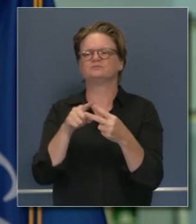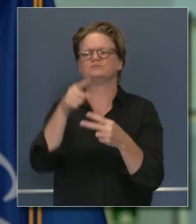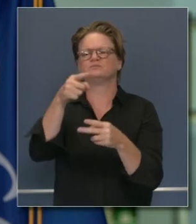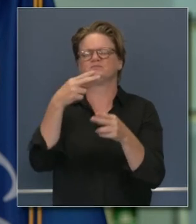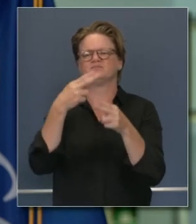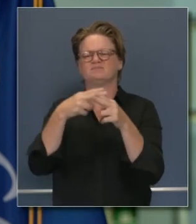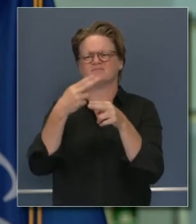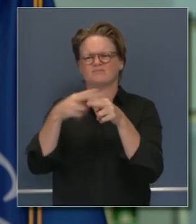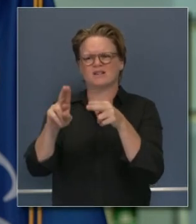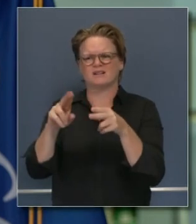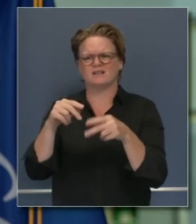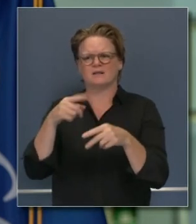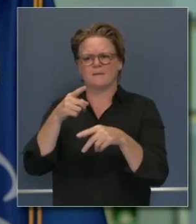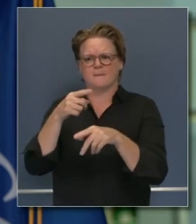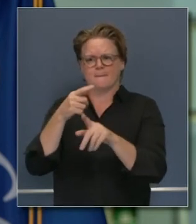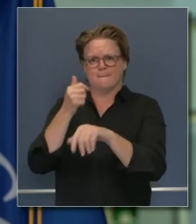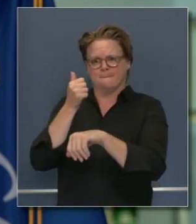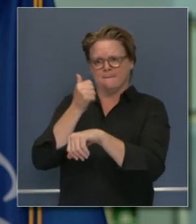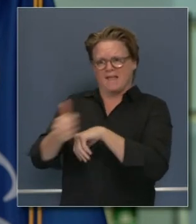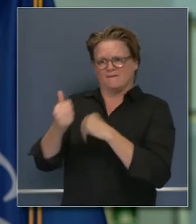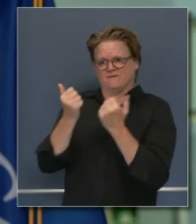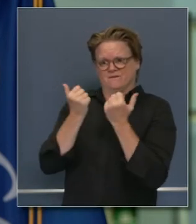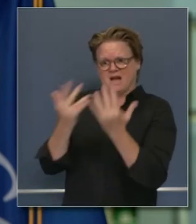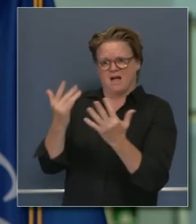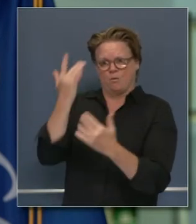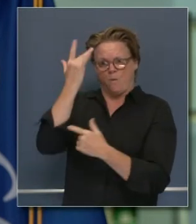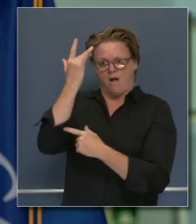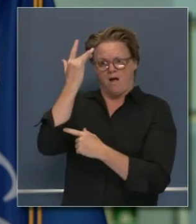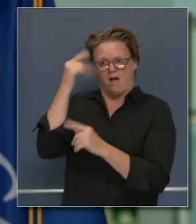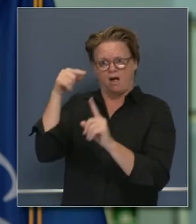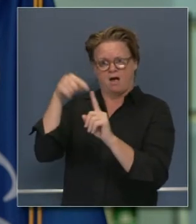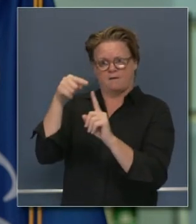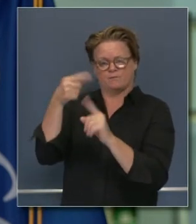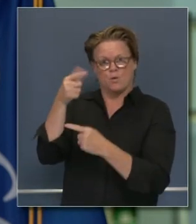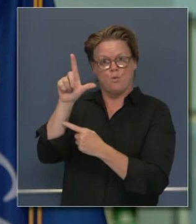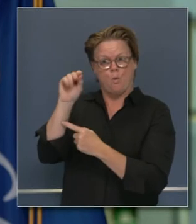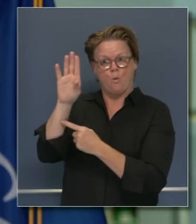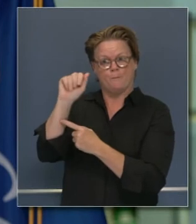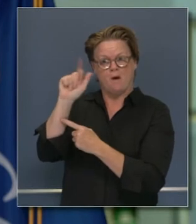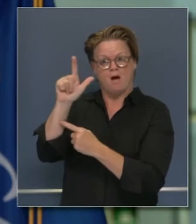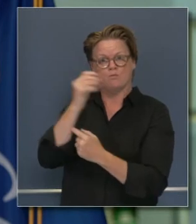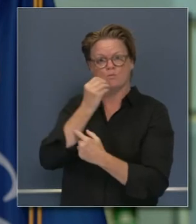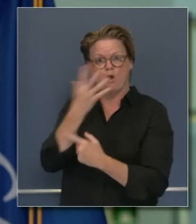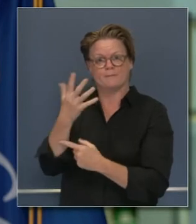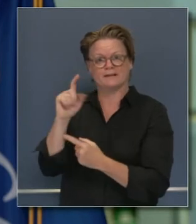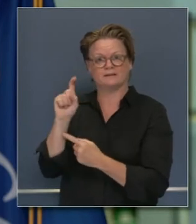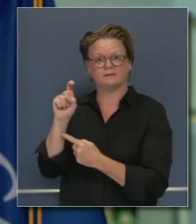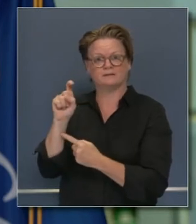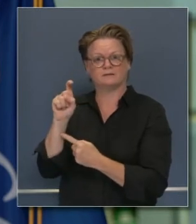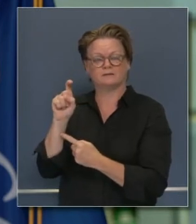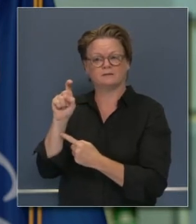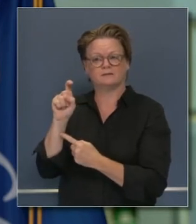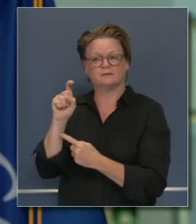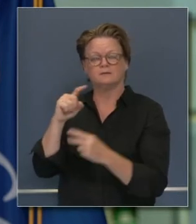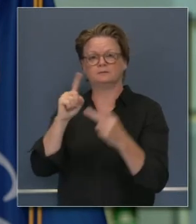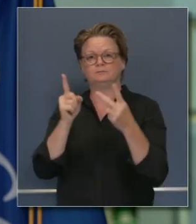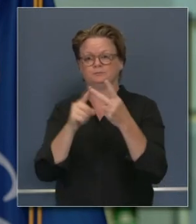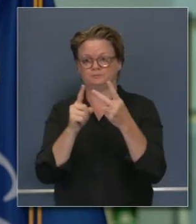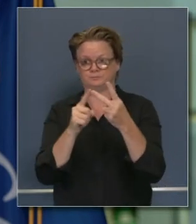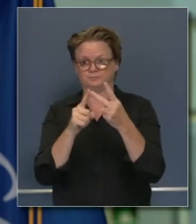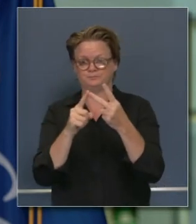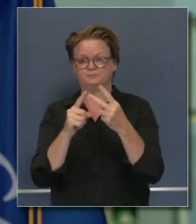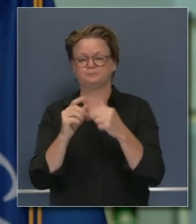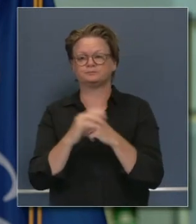usted culpa a esto en el calentamiento global y número